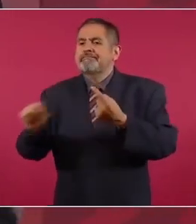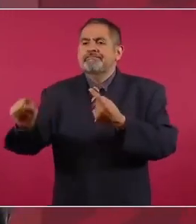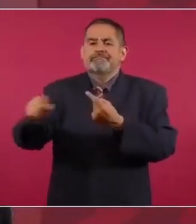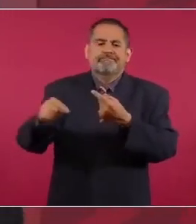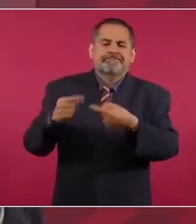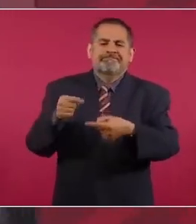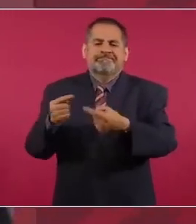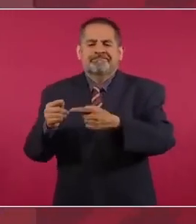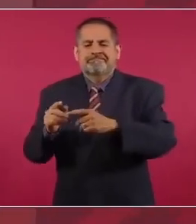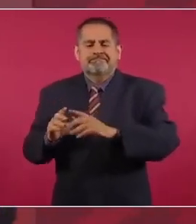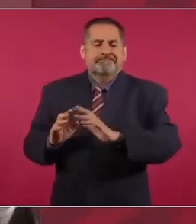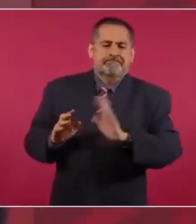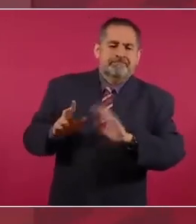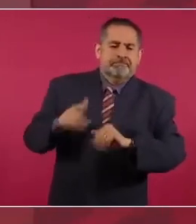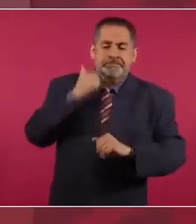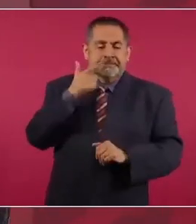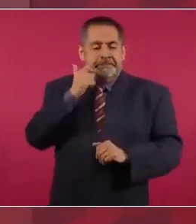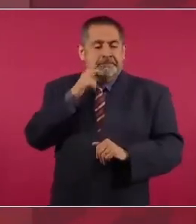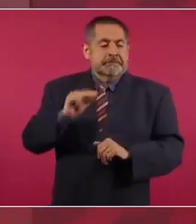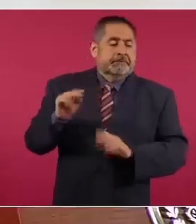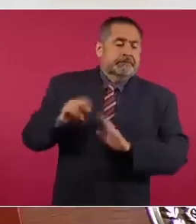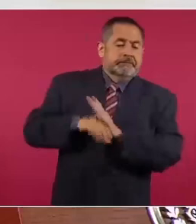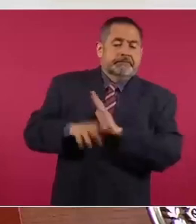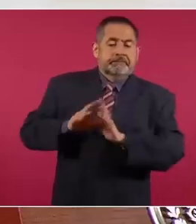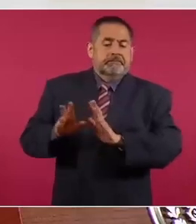que no quisieran